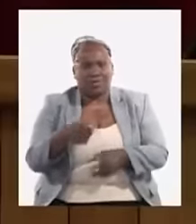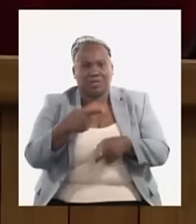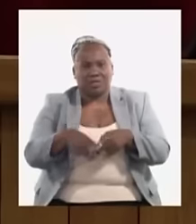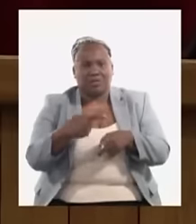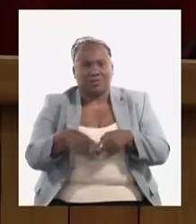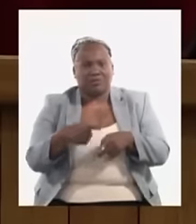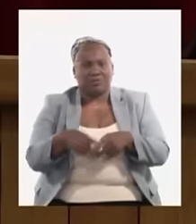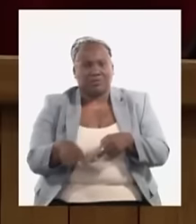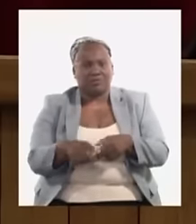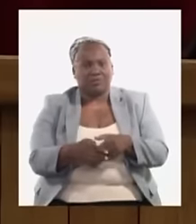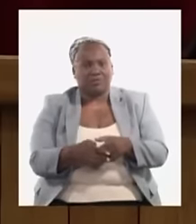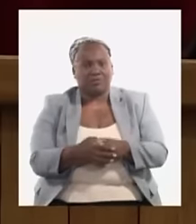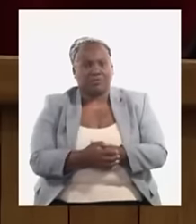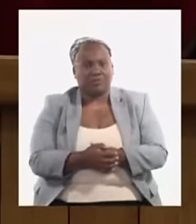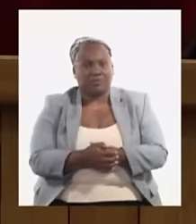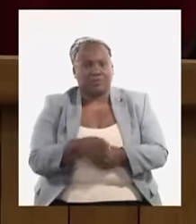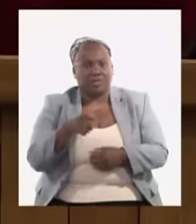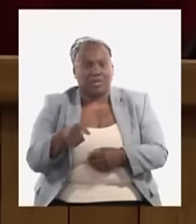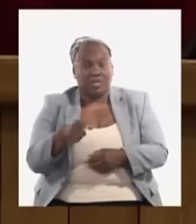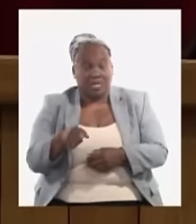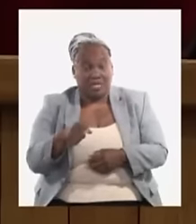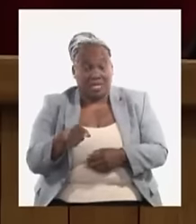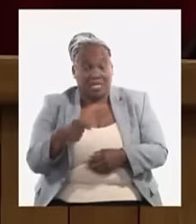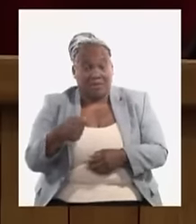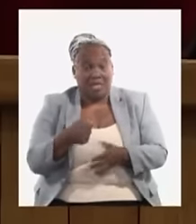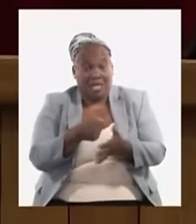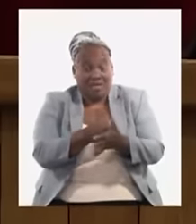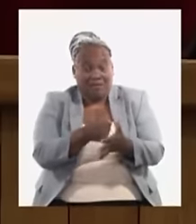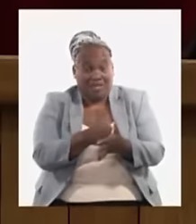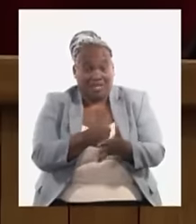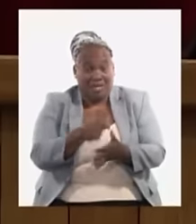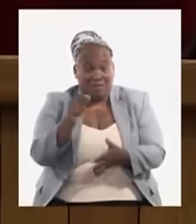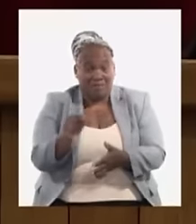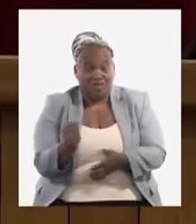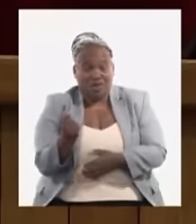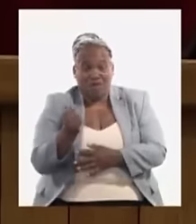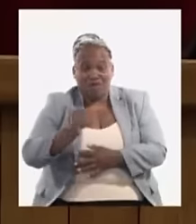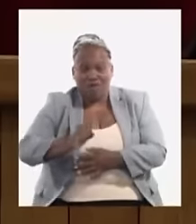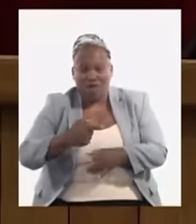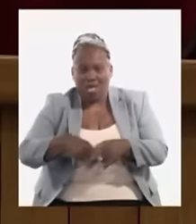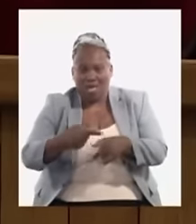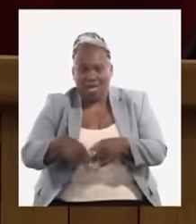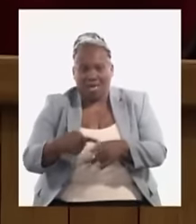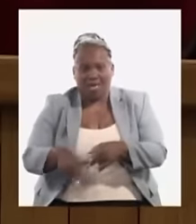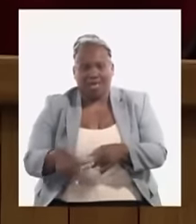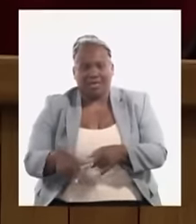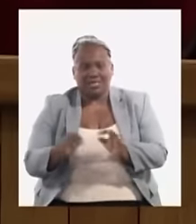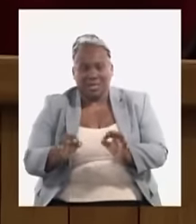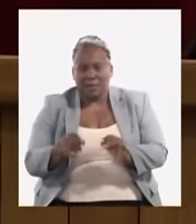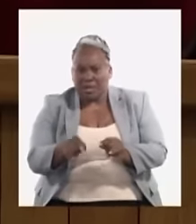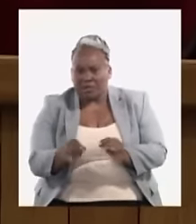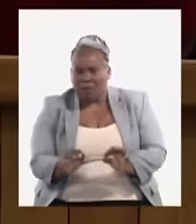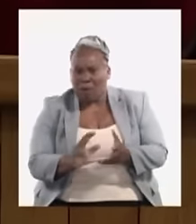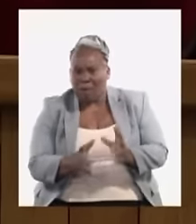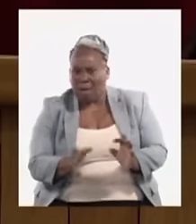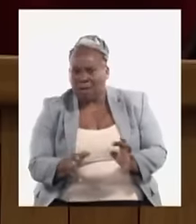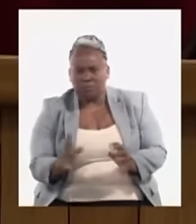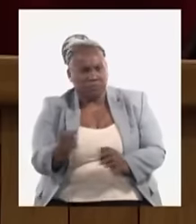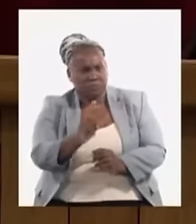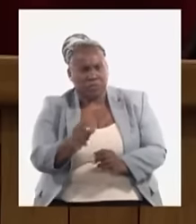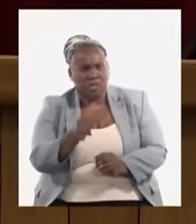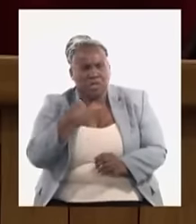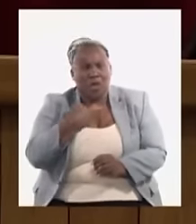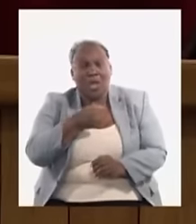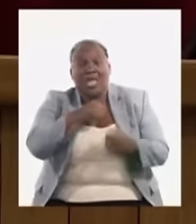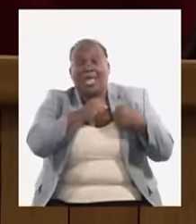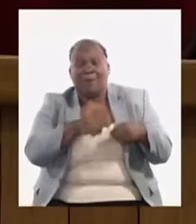los infractores debieran enfrentar ante estas dificultades, que no siempre sucede así. Y yo ponía como ejemplo